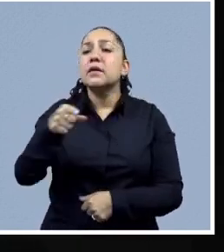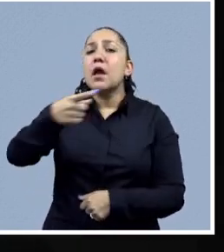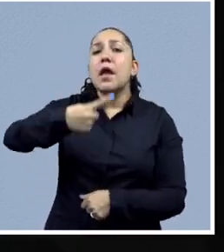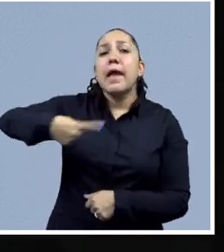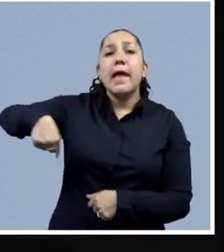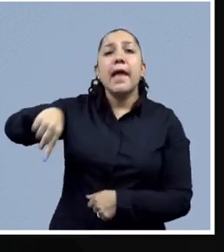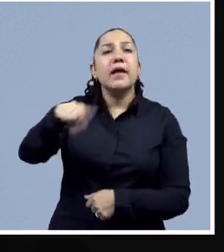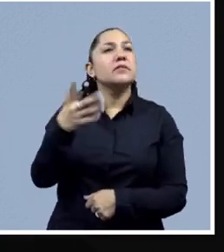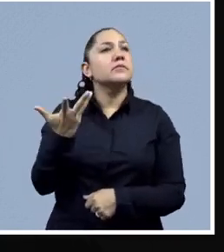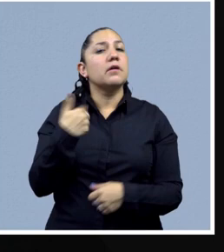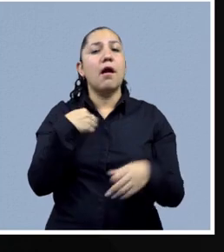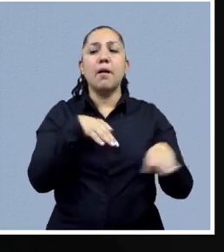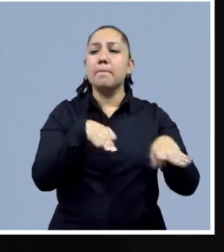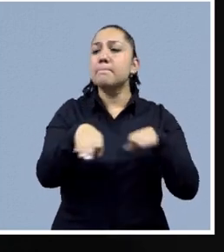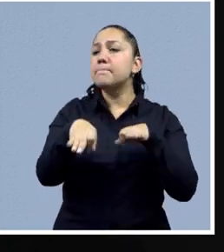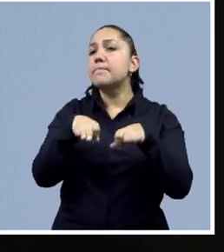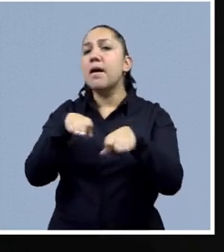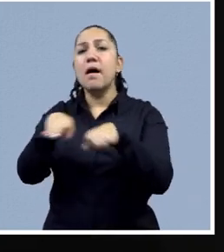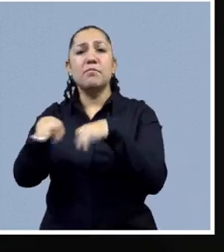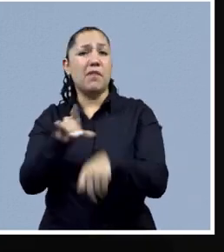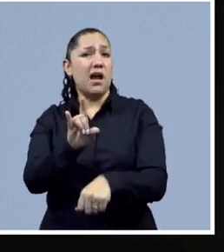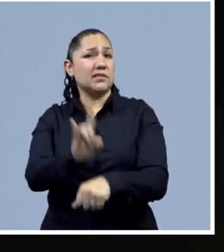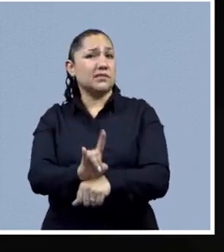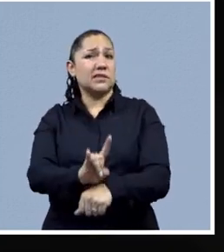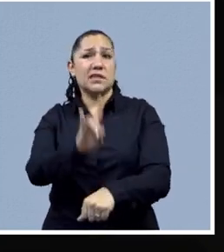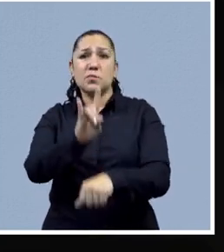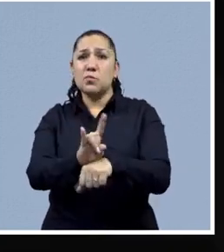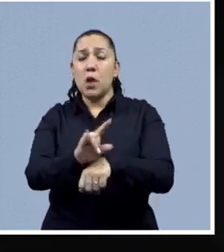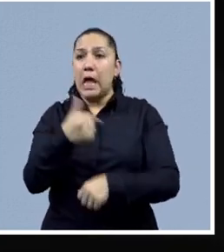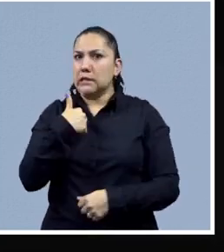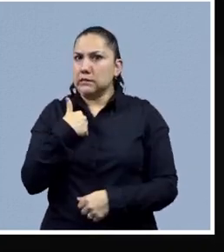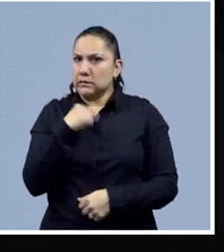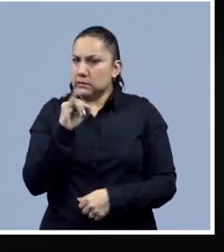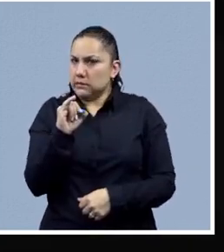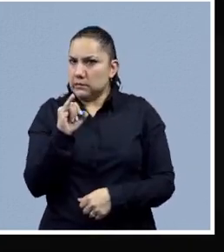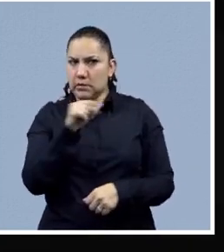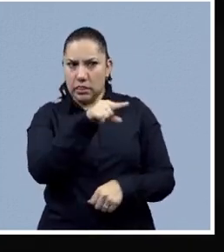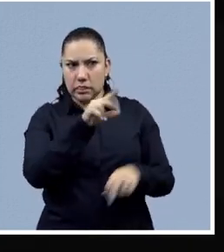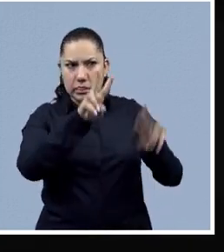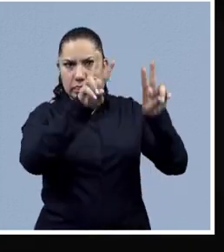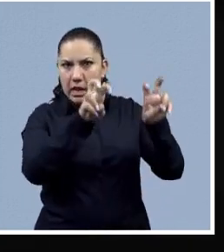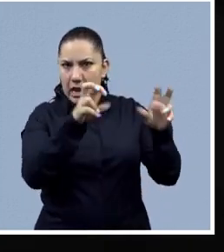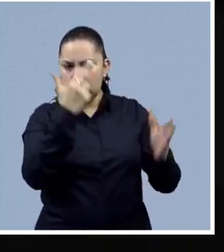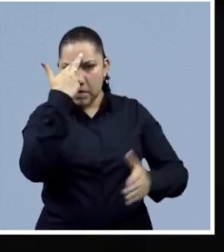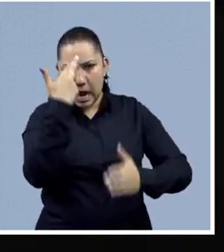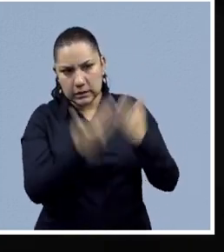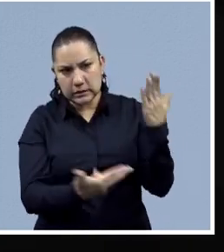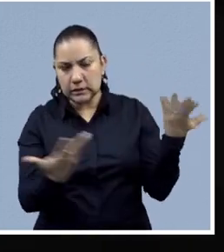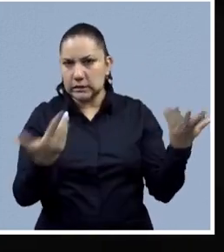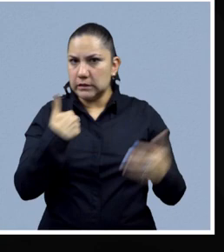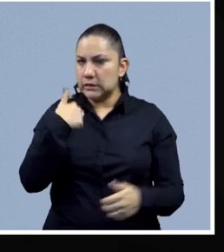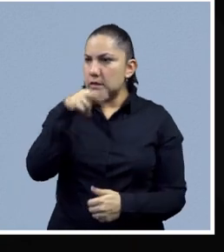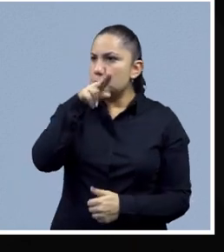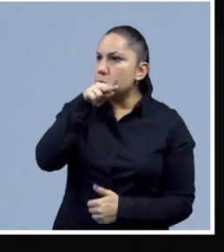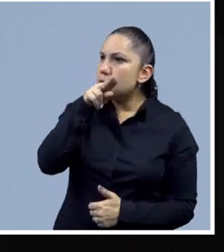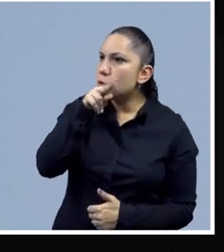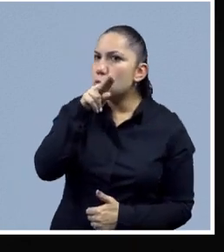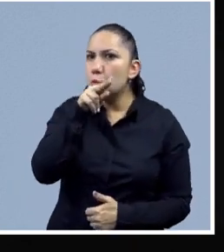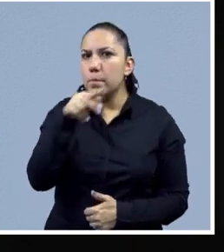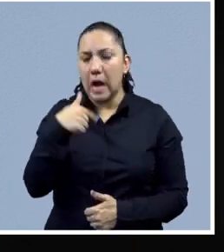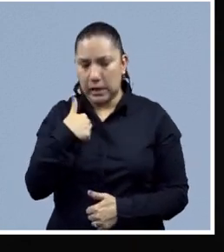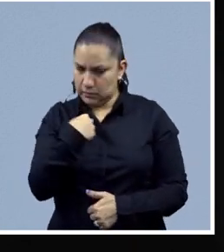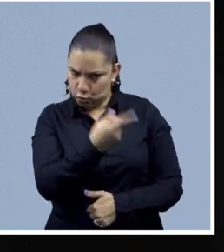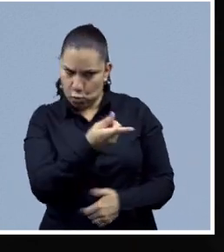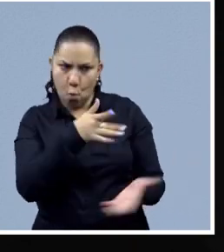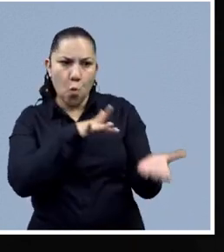simulación, donde simulamos parecer estar preocupados por el problema y